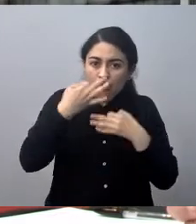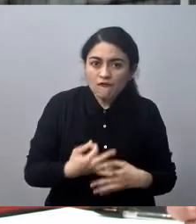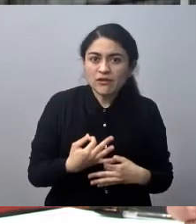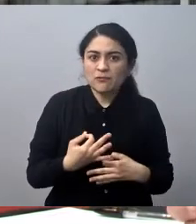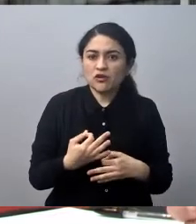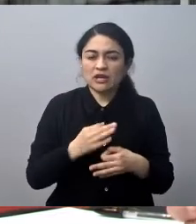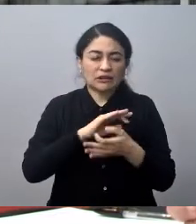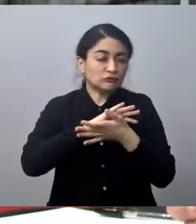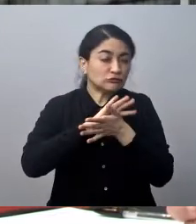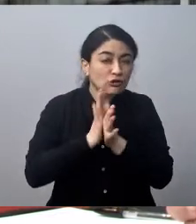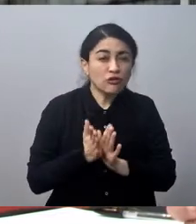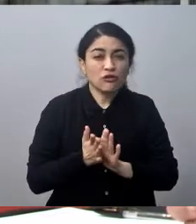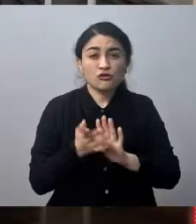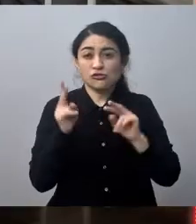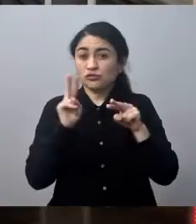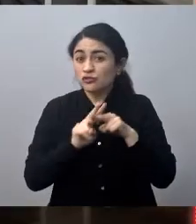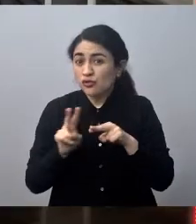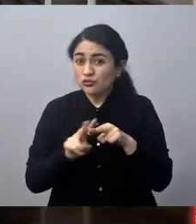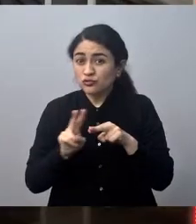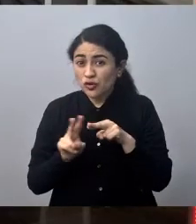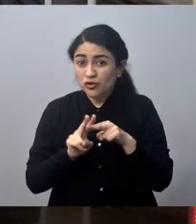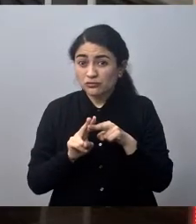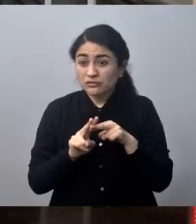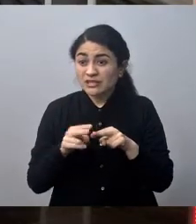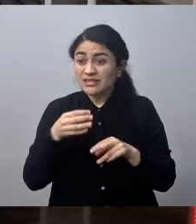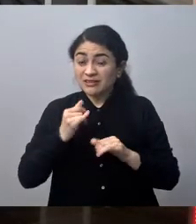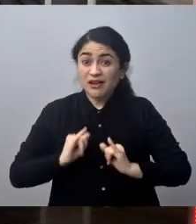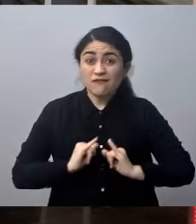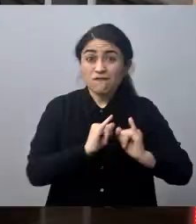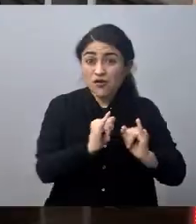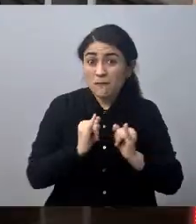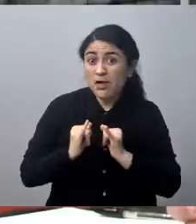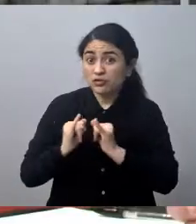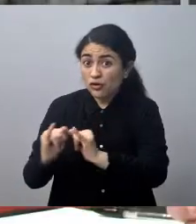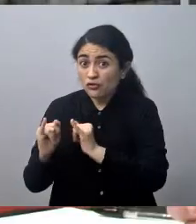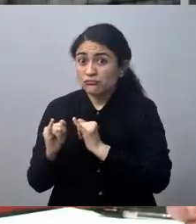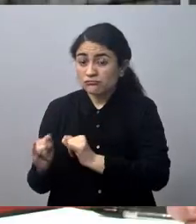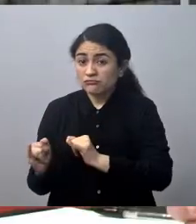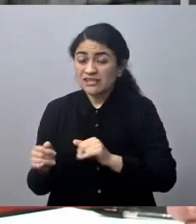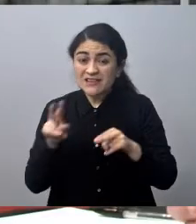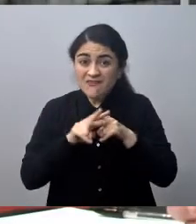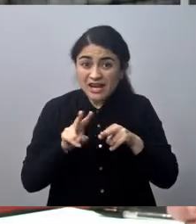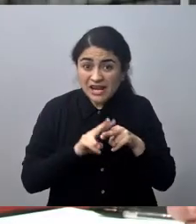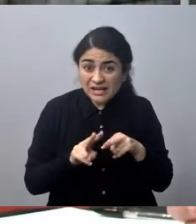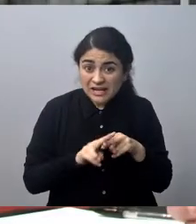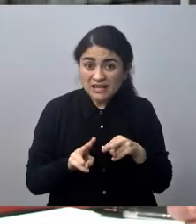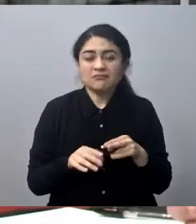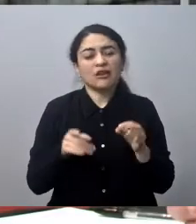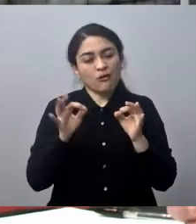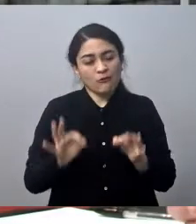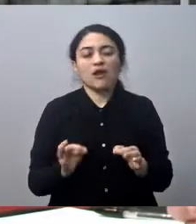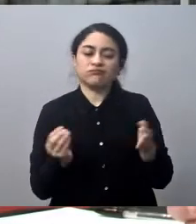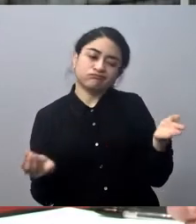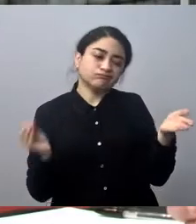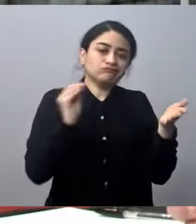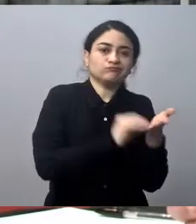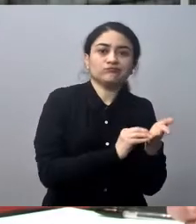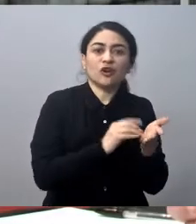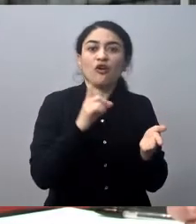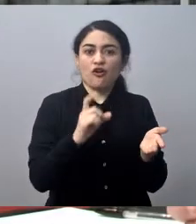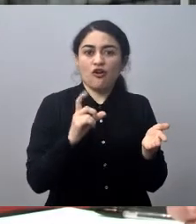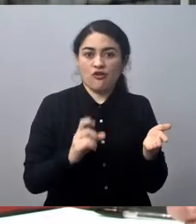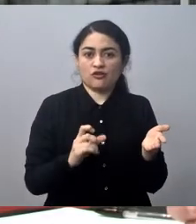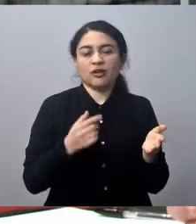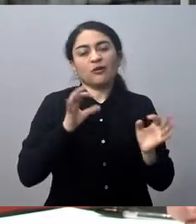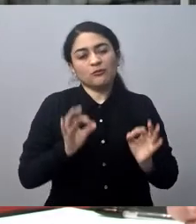todas las medidas que se están anunciando que se van a hacer y que se van a resolver, también está incluido